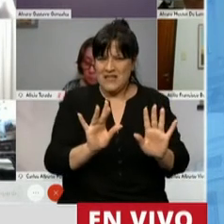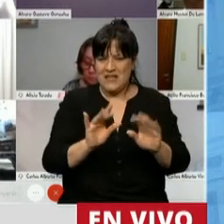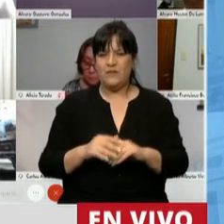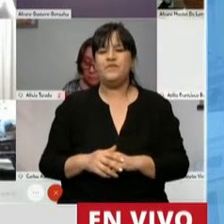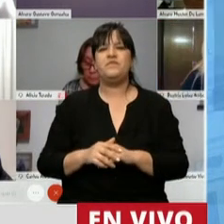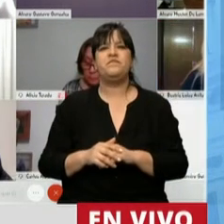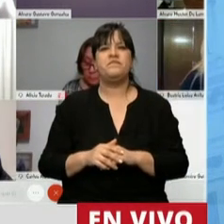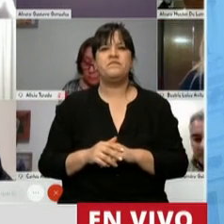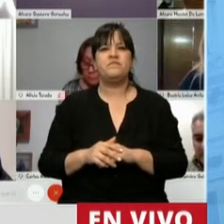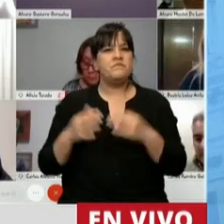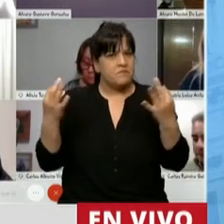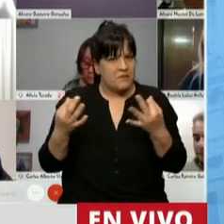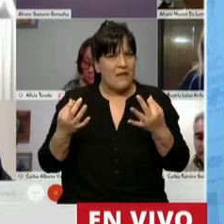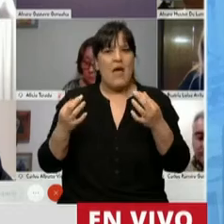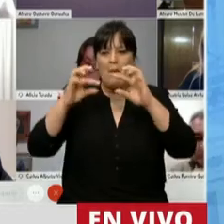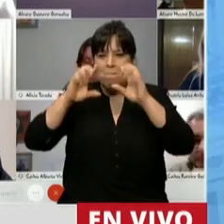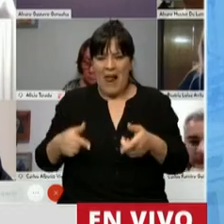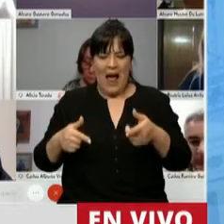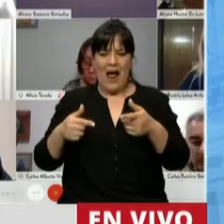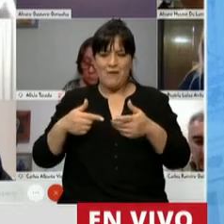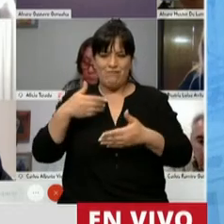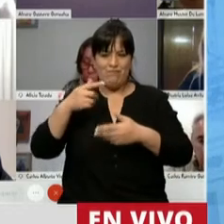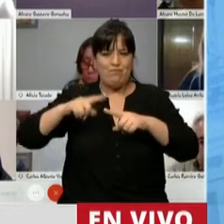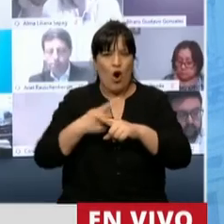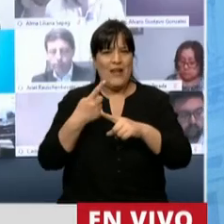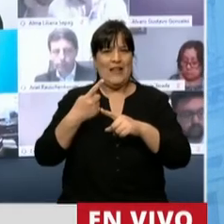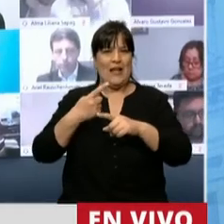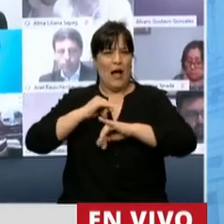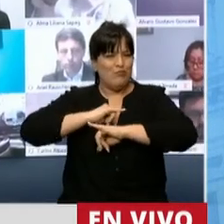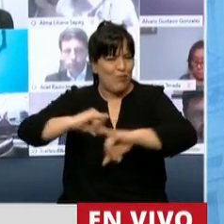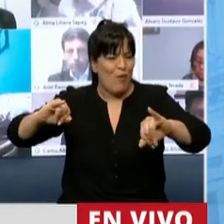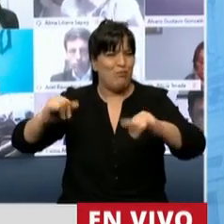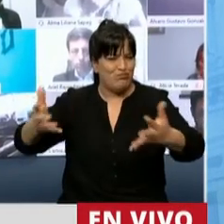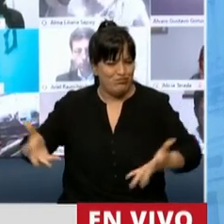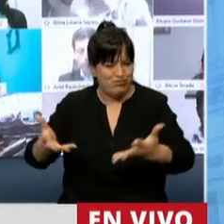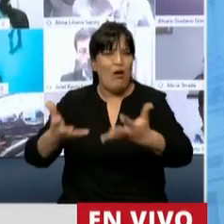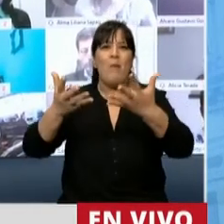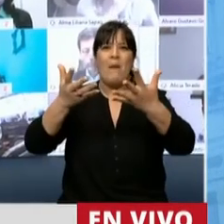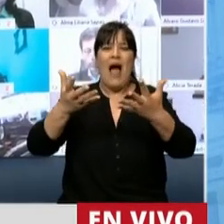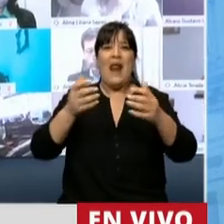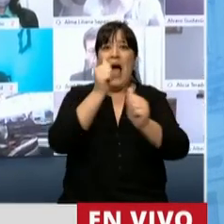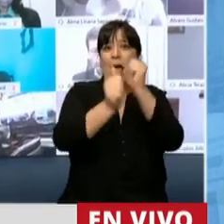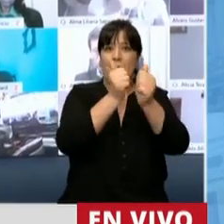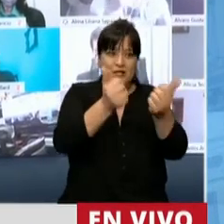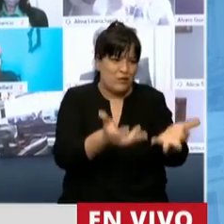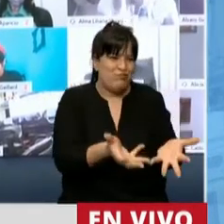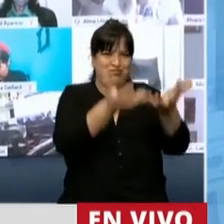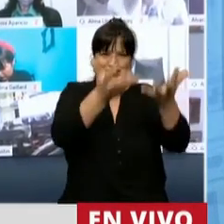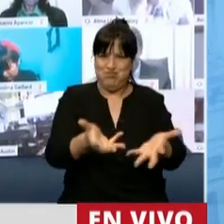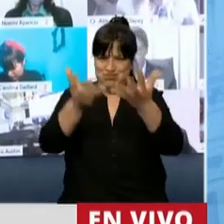Está muy bien que haya políticas de fomento, nosotros estamos absolutamente de acuerdo para que crezcan este tipo de empresas